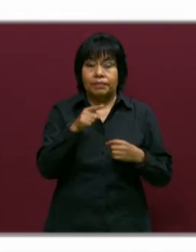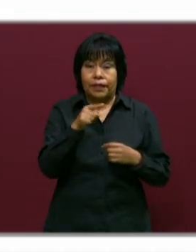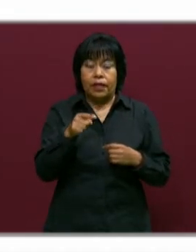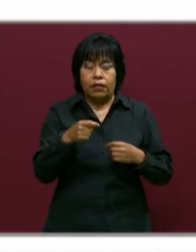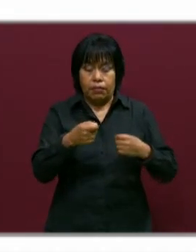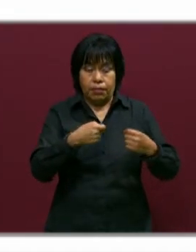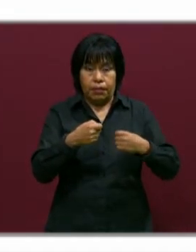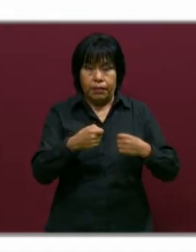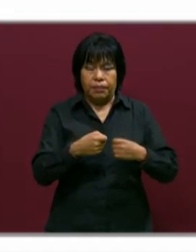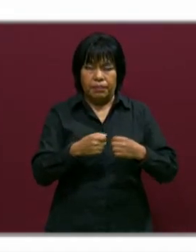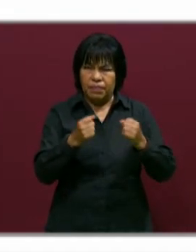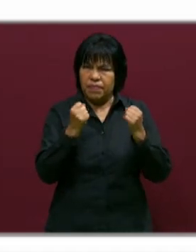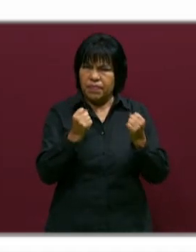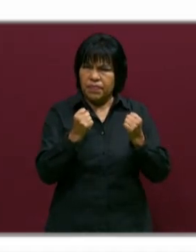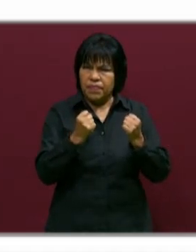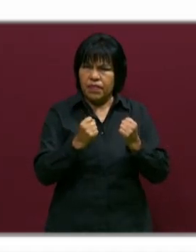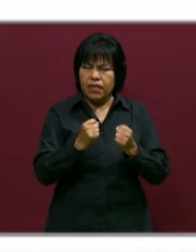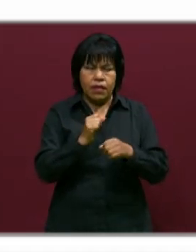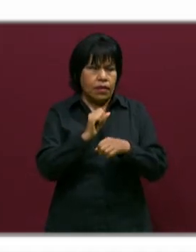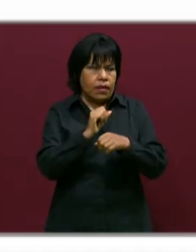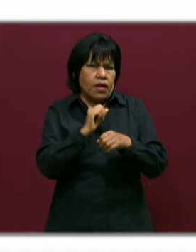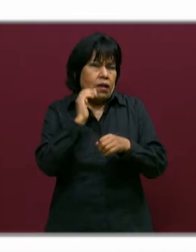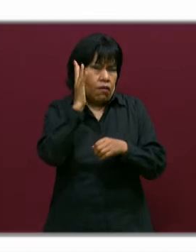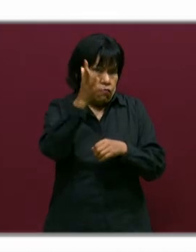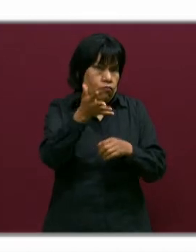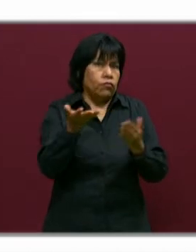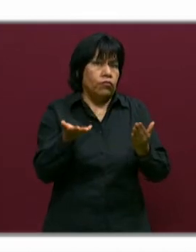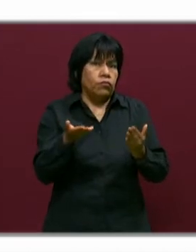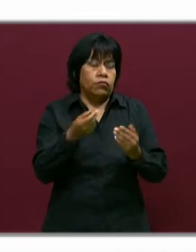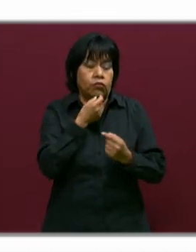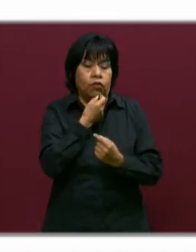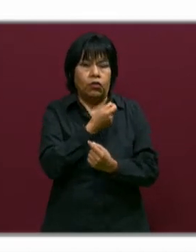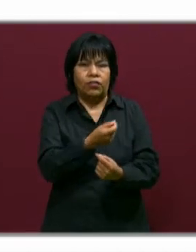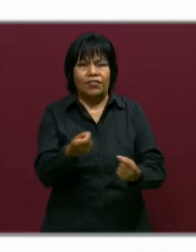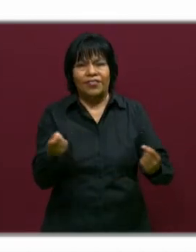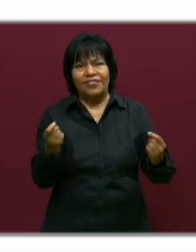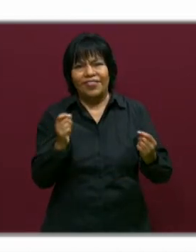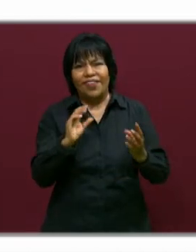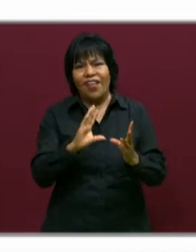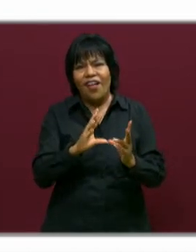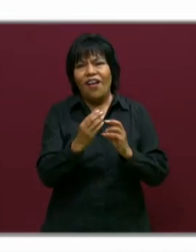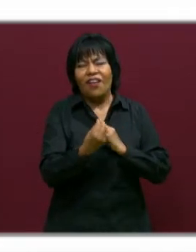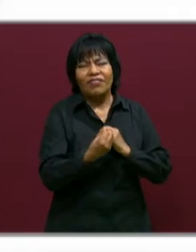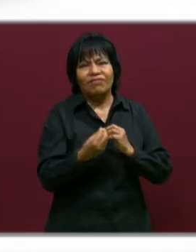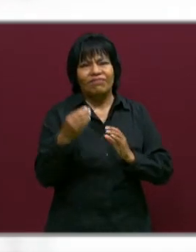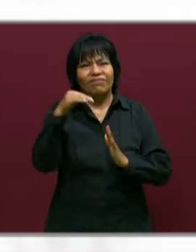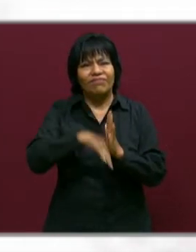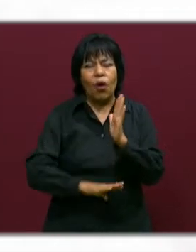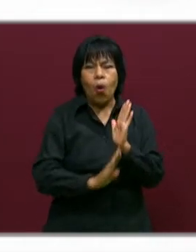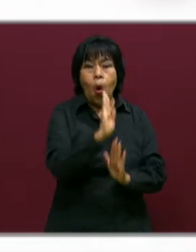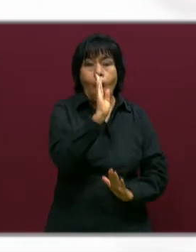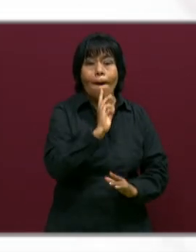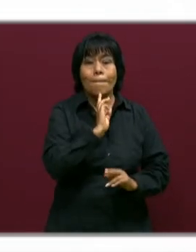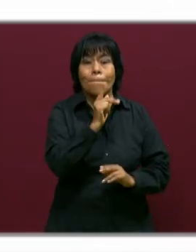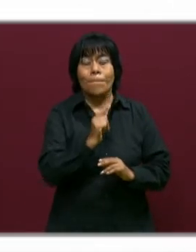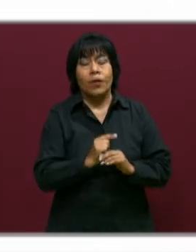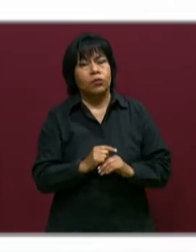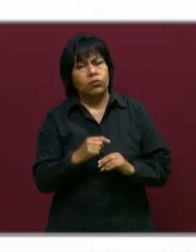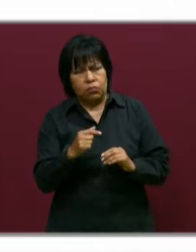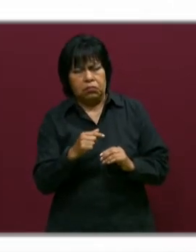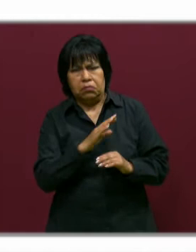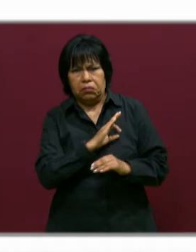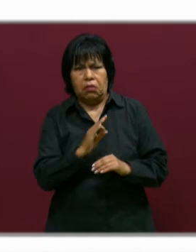regulación de las emociones permitirá que tengamos niñas y niños empáticos, resilientes y con la capacidad